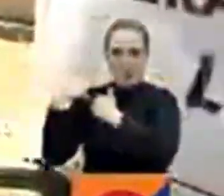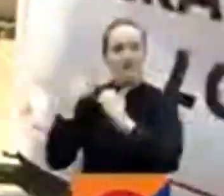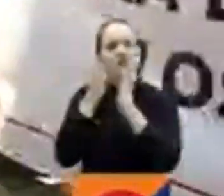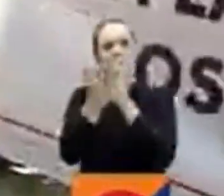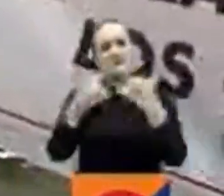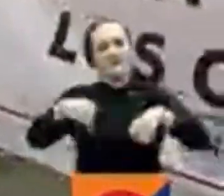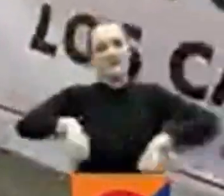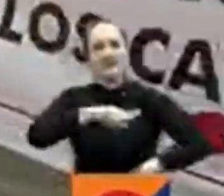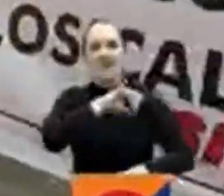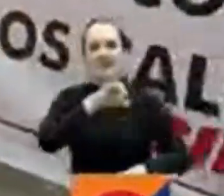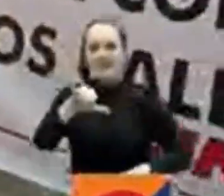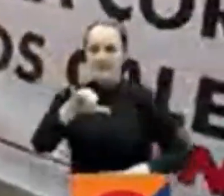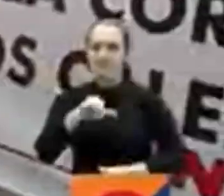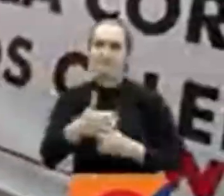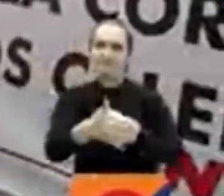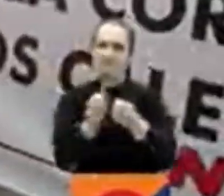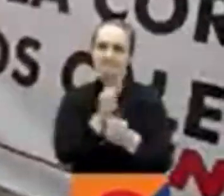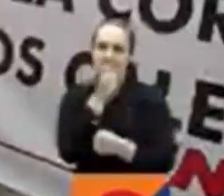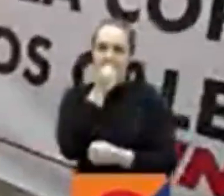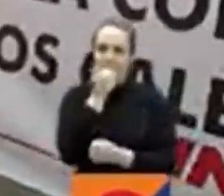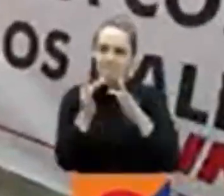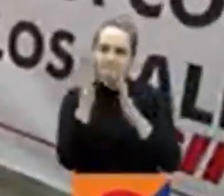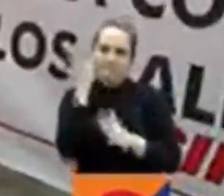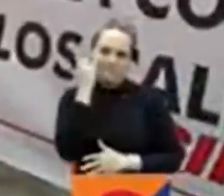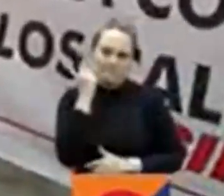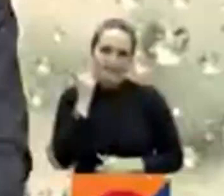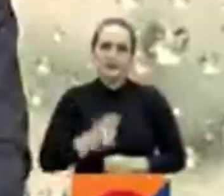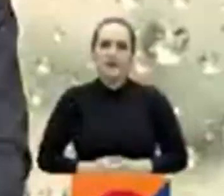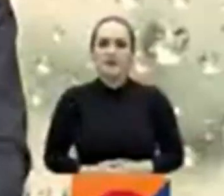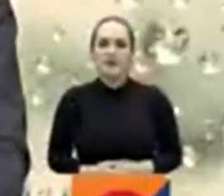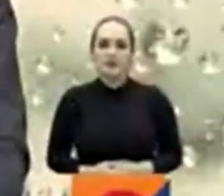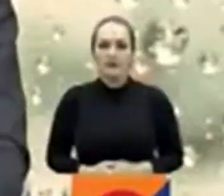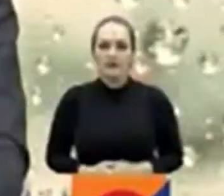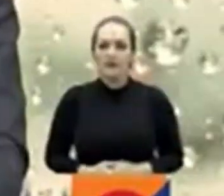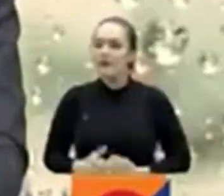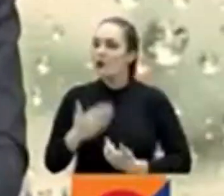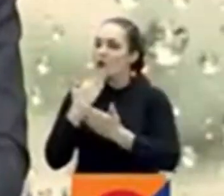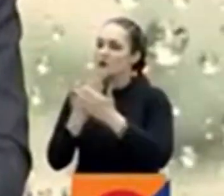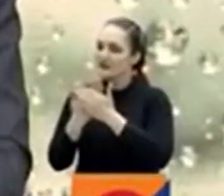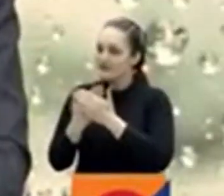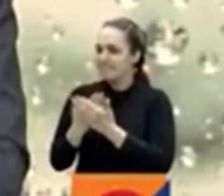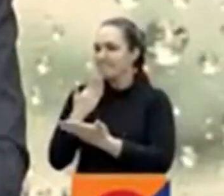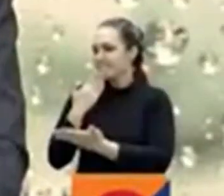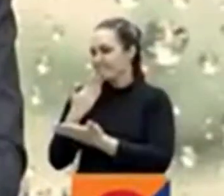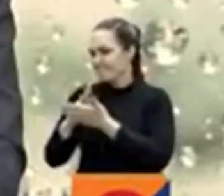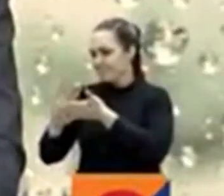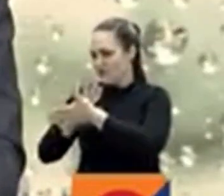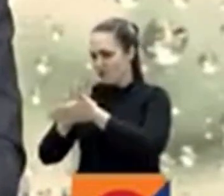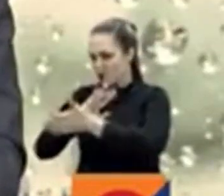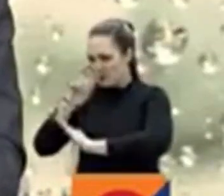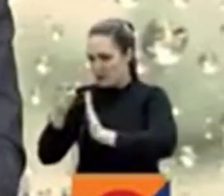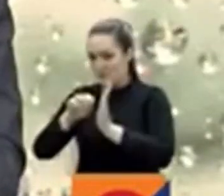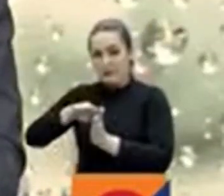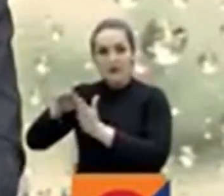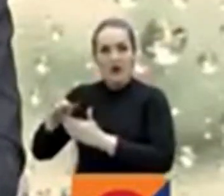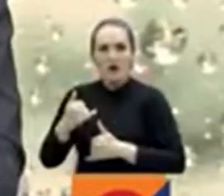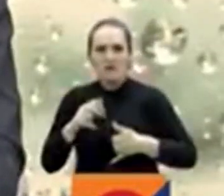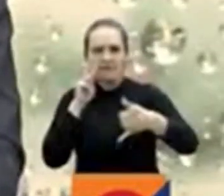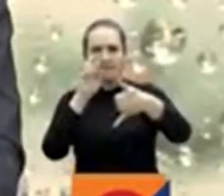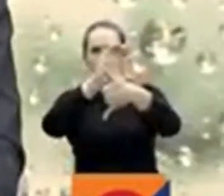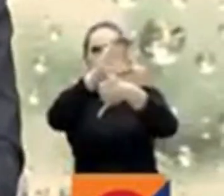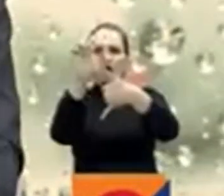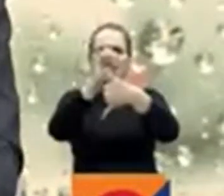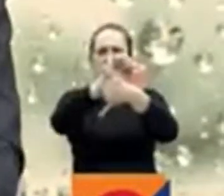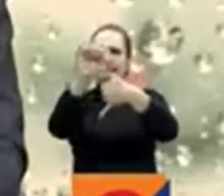Muñoz, RTBC Noticias Conectados 24-7. Muchas gracias, Alejandro, por su información y continúa la alerta en la